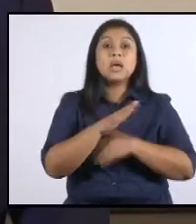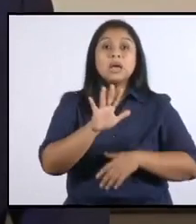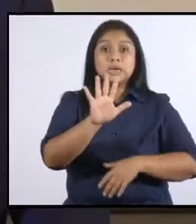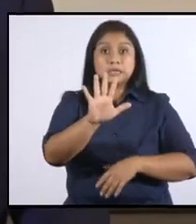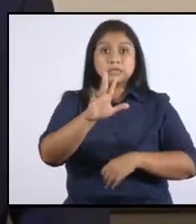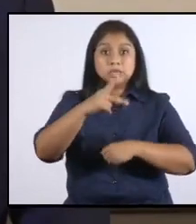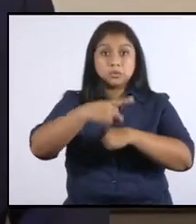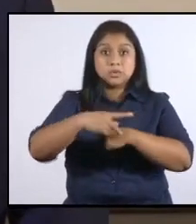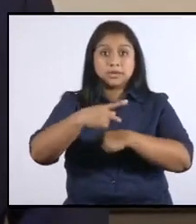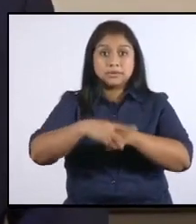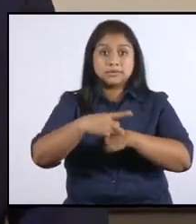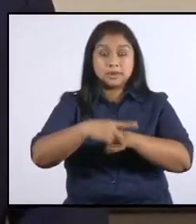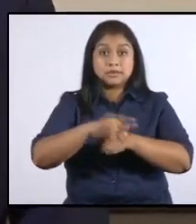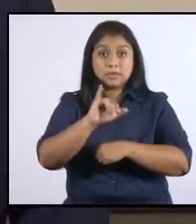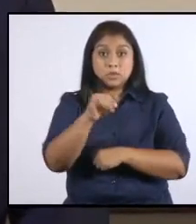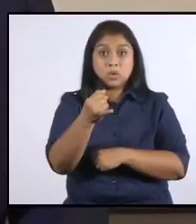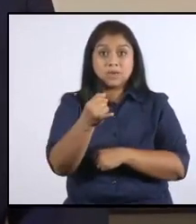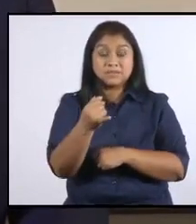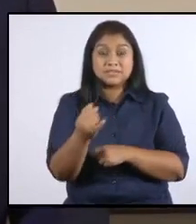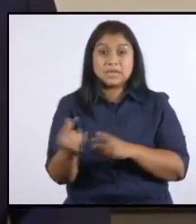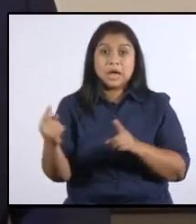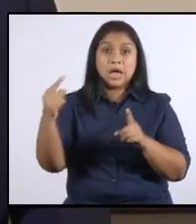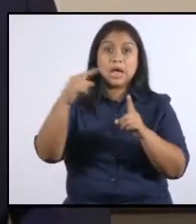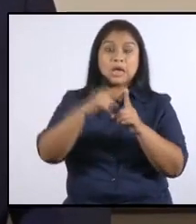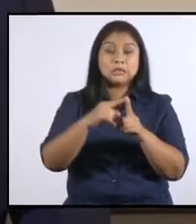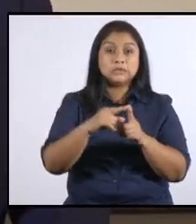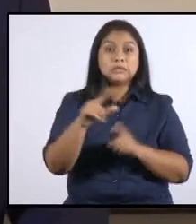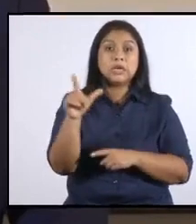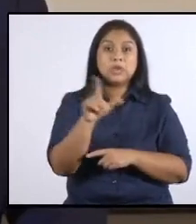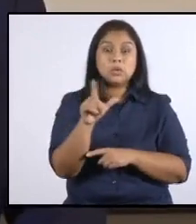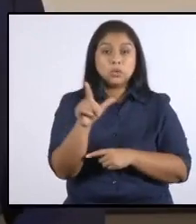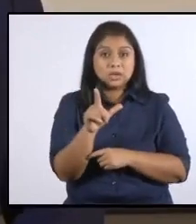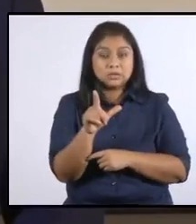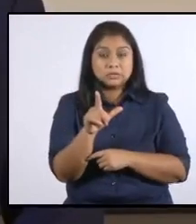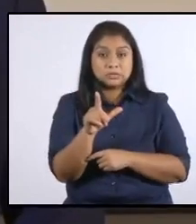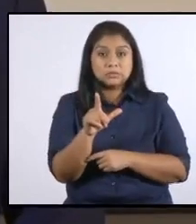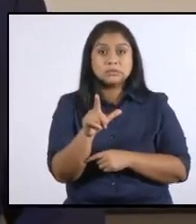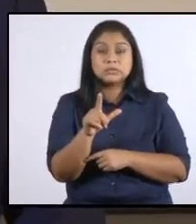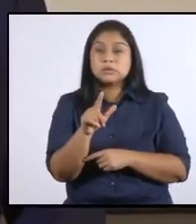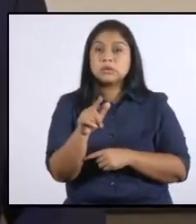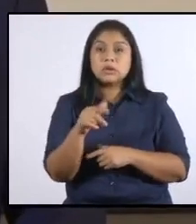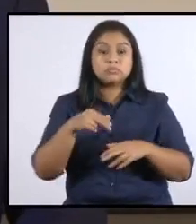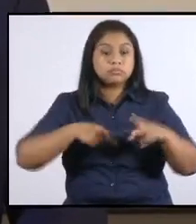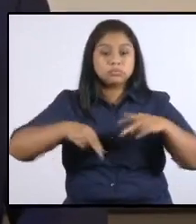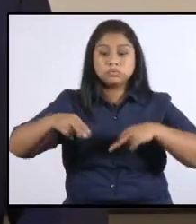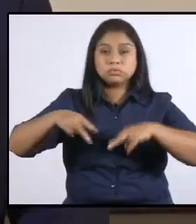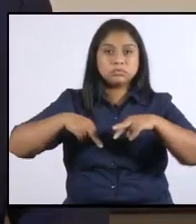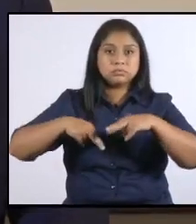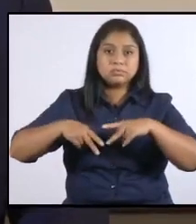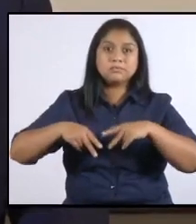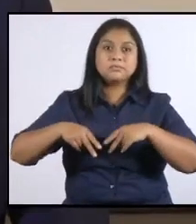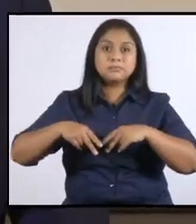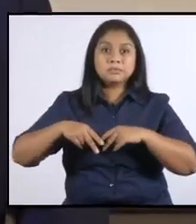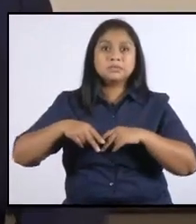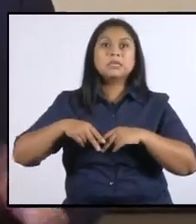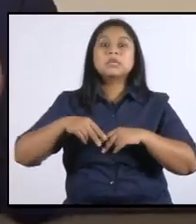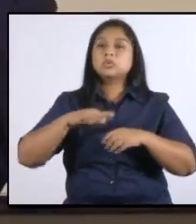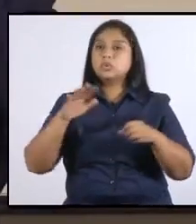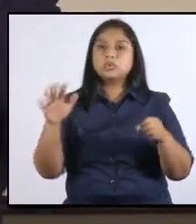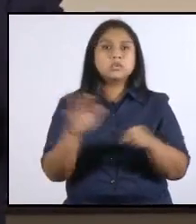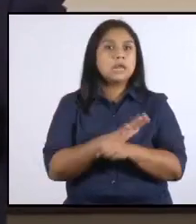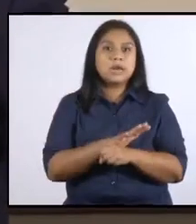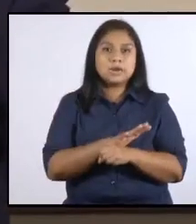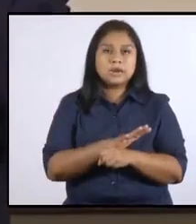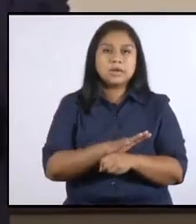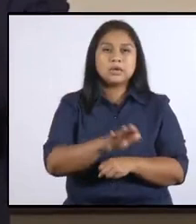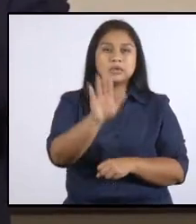hasta las 5 de la mañana de lunes la restricción de movilización será total. Y